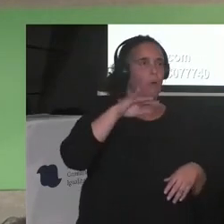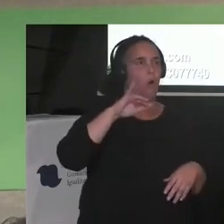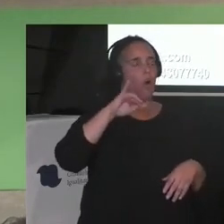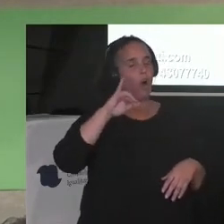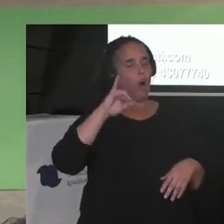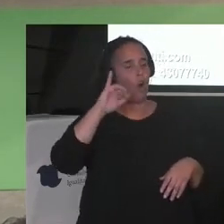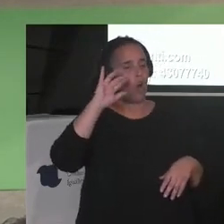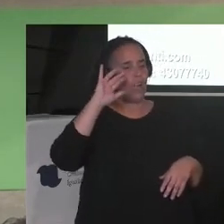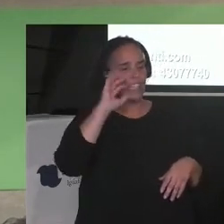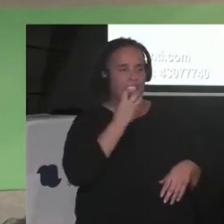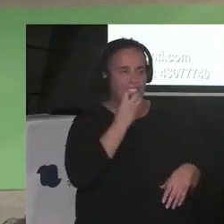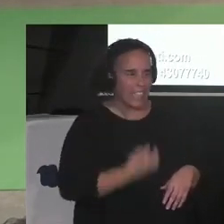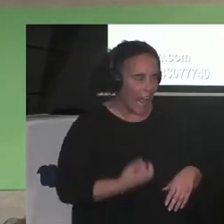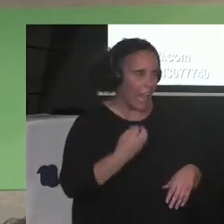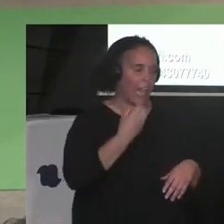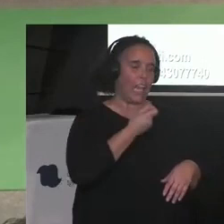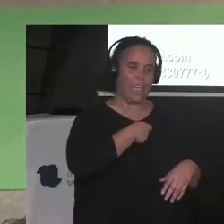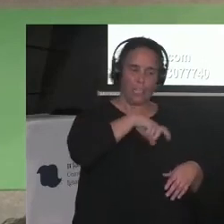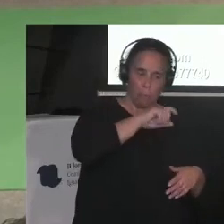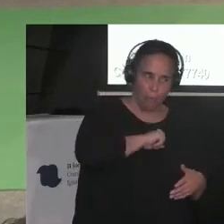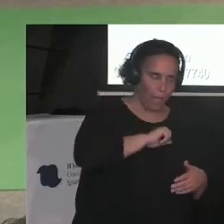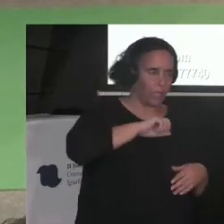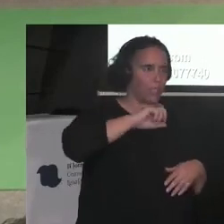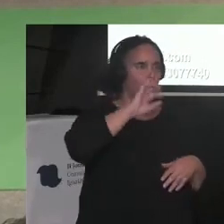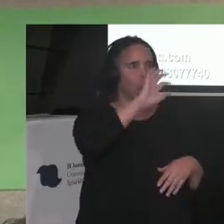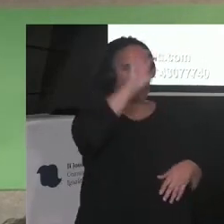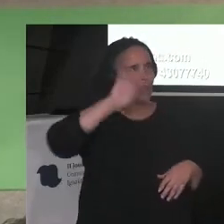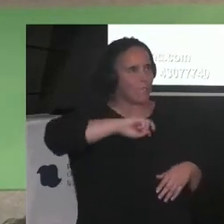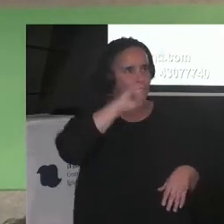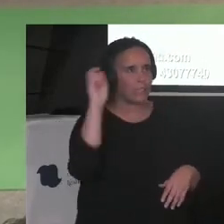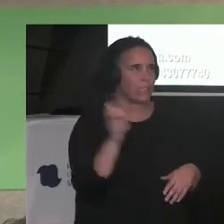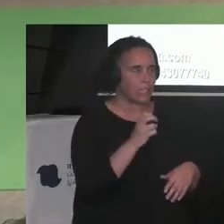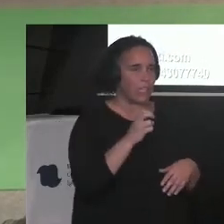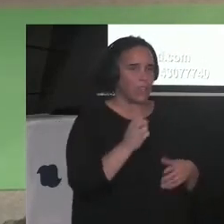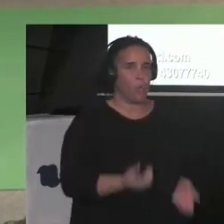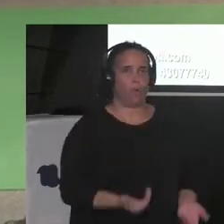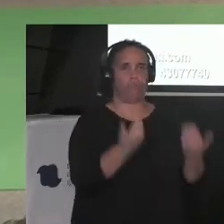mundo y el poder de gestionar la vida y la muerte de los otros.